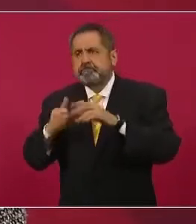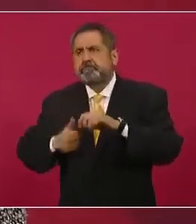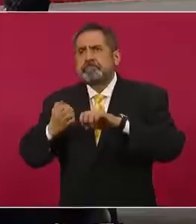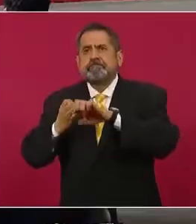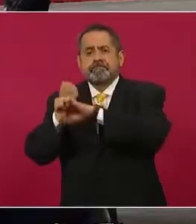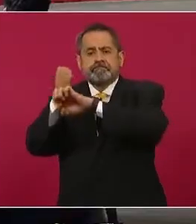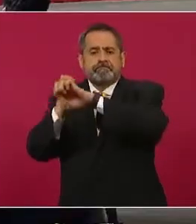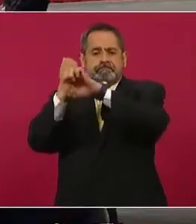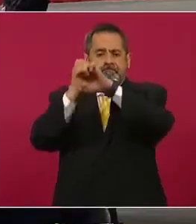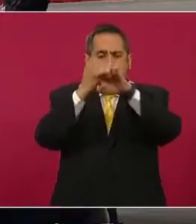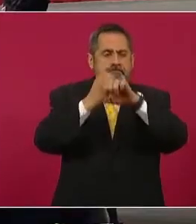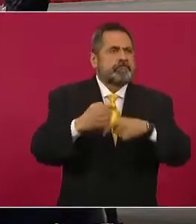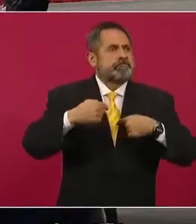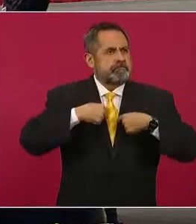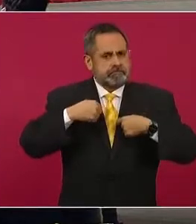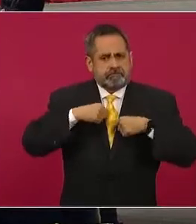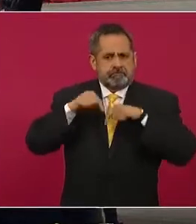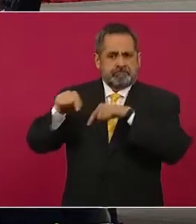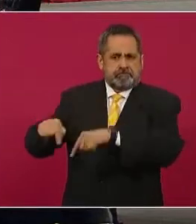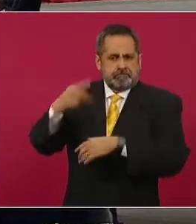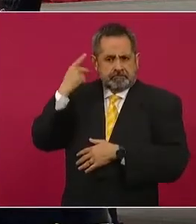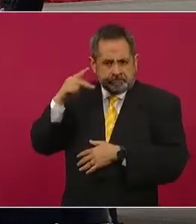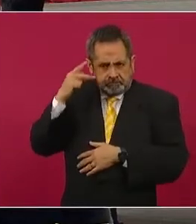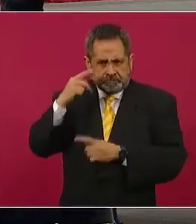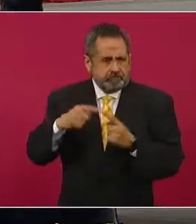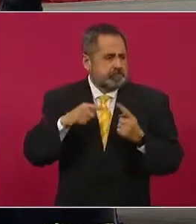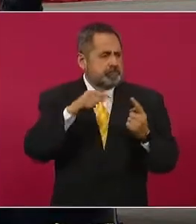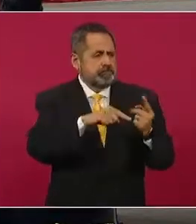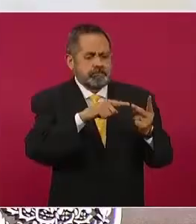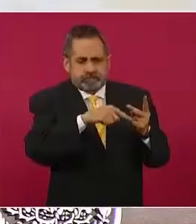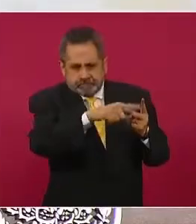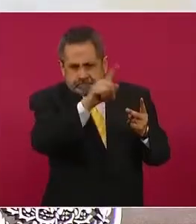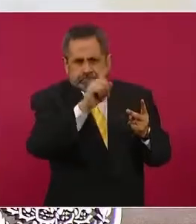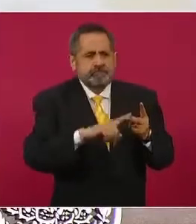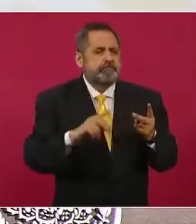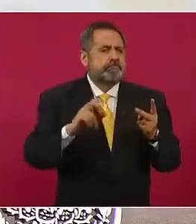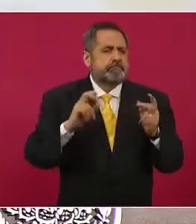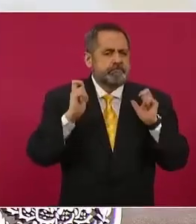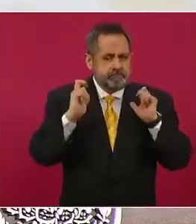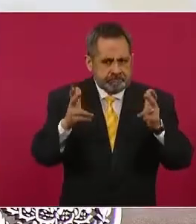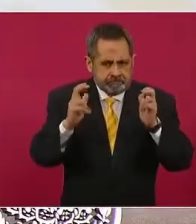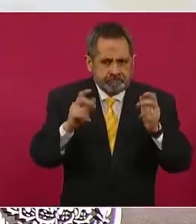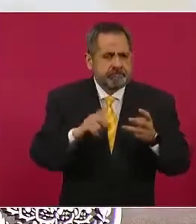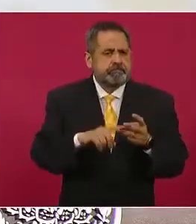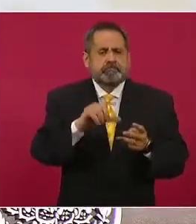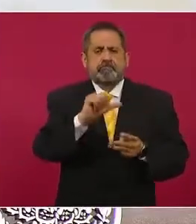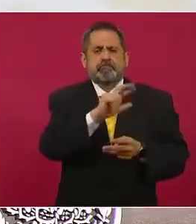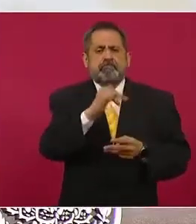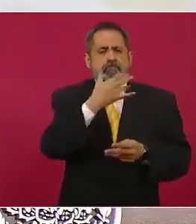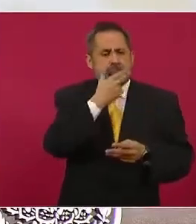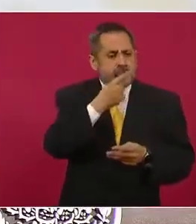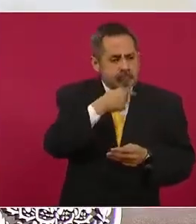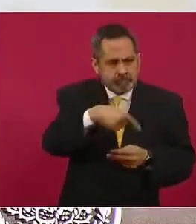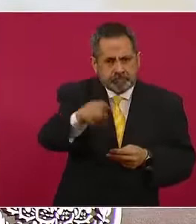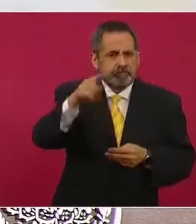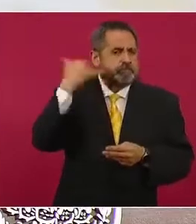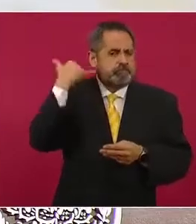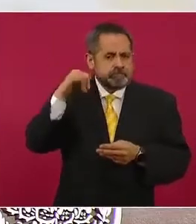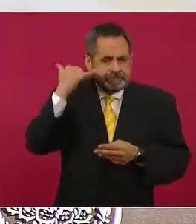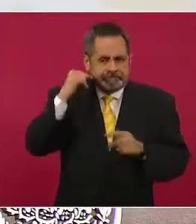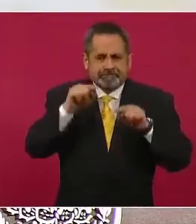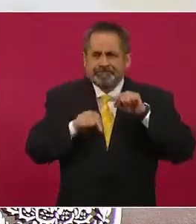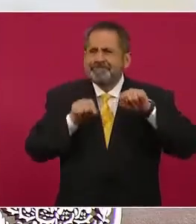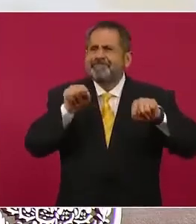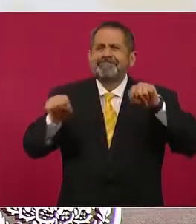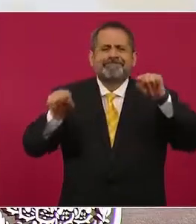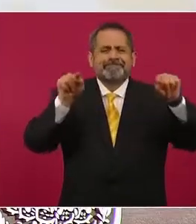a una seguridad le toca Puebla, al maestro Conchero le toca Chiapas, al maestro Arroyo le toca Yucatán. Y así vamos con todos los